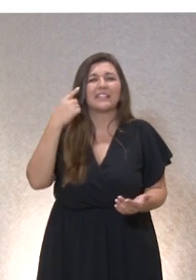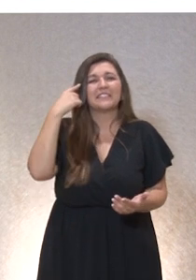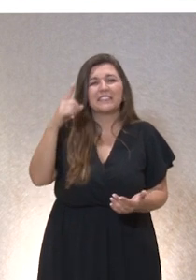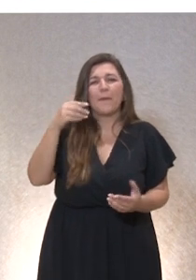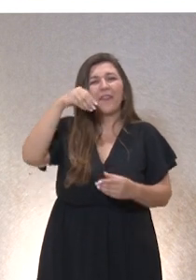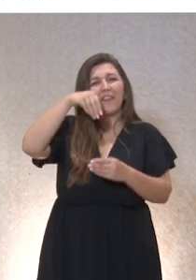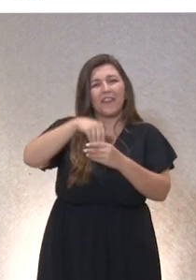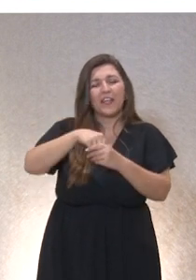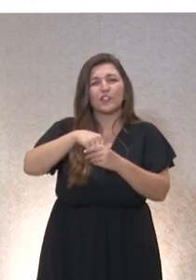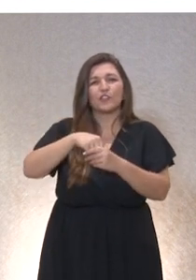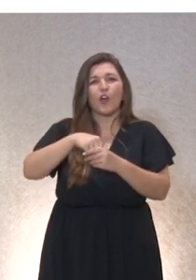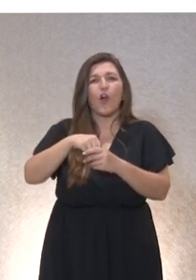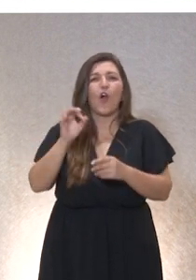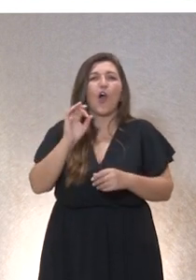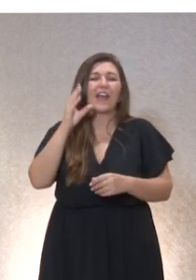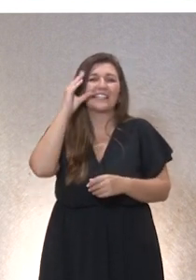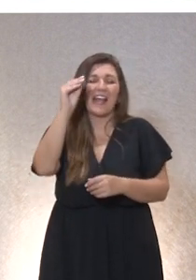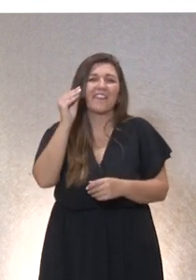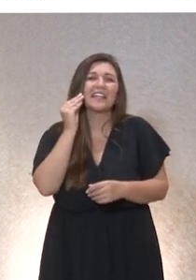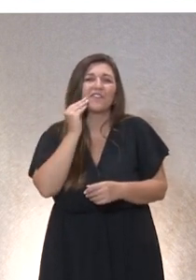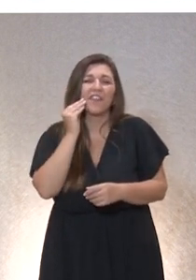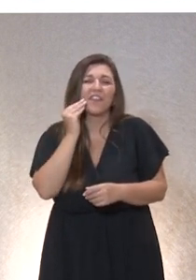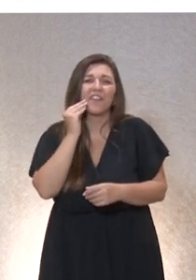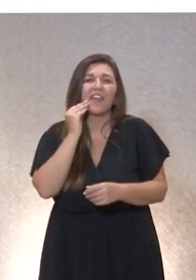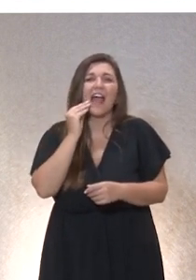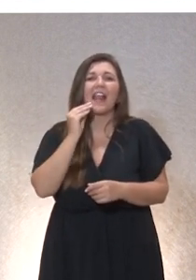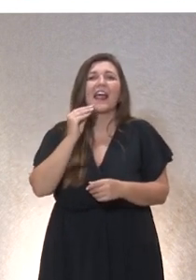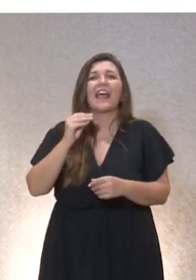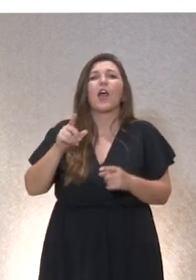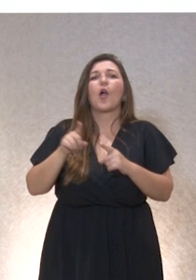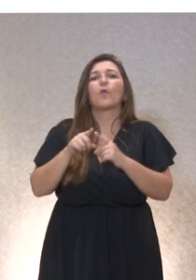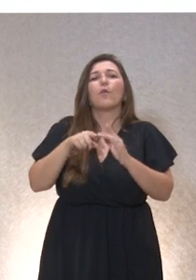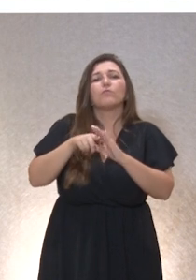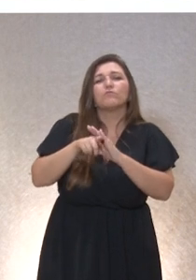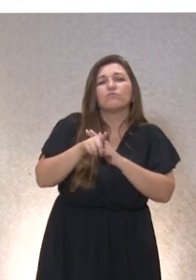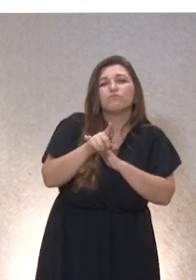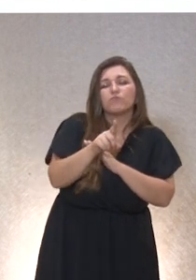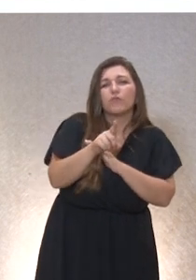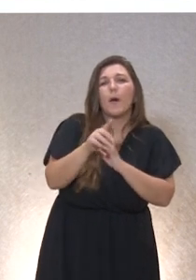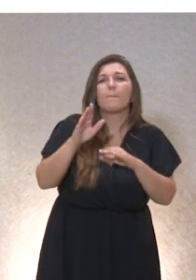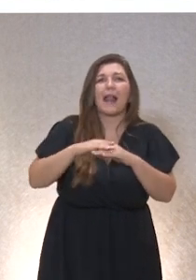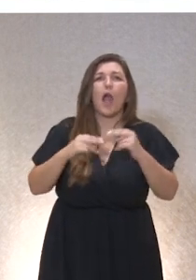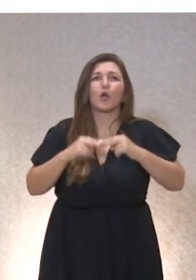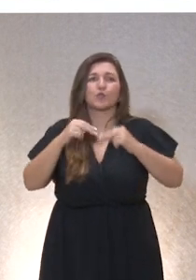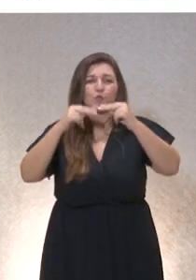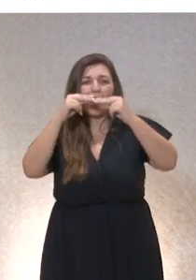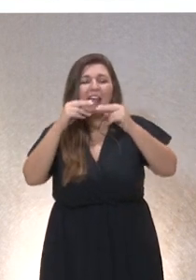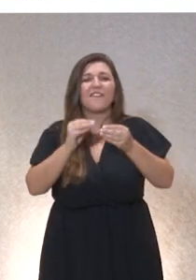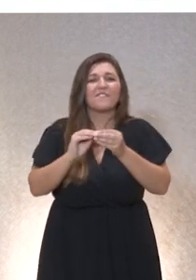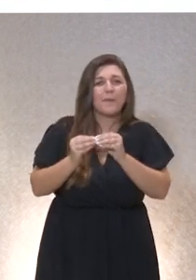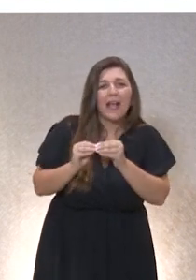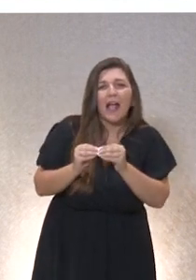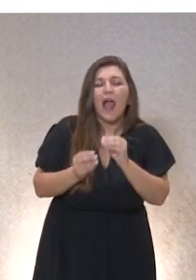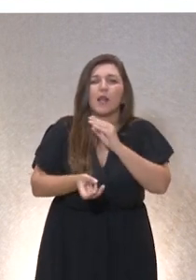o en la inteligencia artificial se utiliza el término generatividad de una determinada forma pues para construir, para fabricar, para